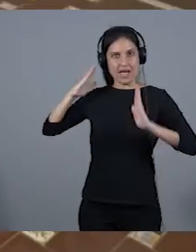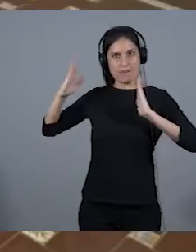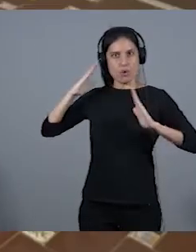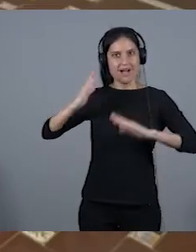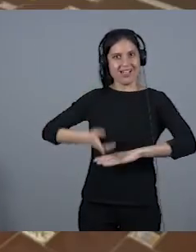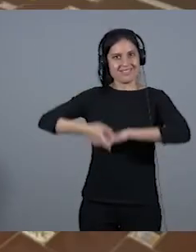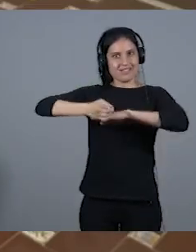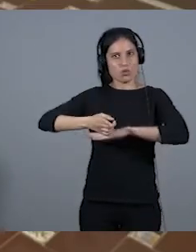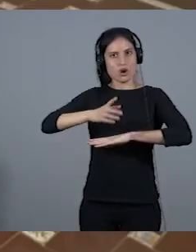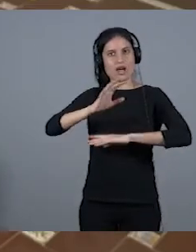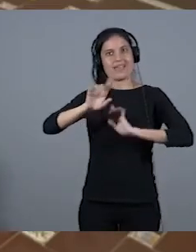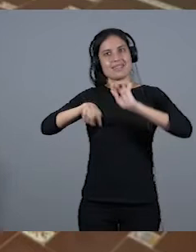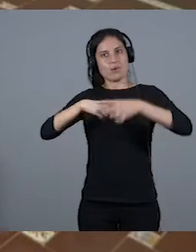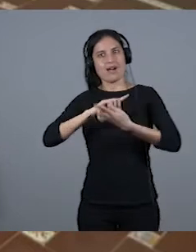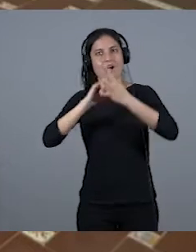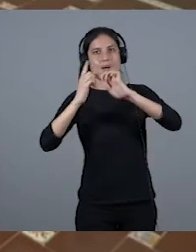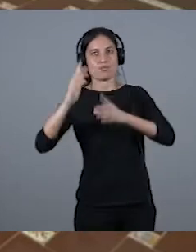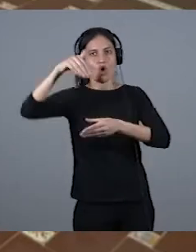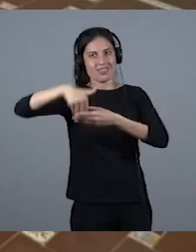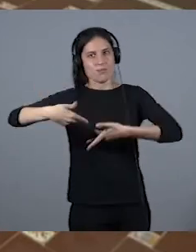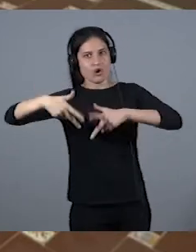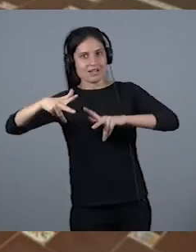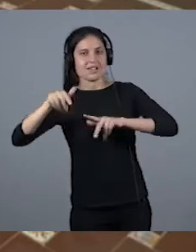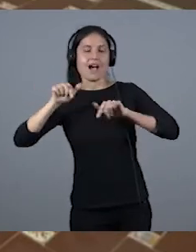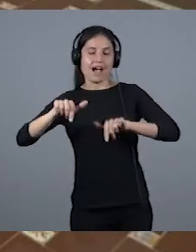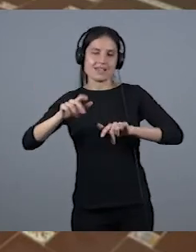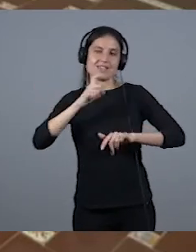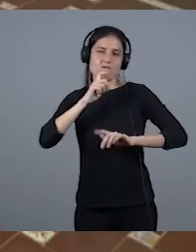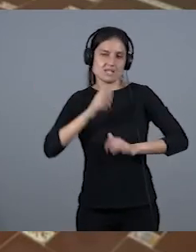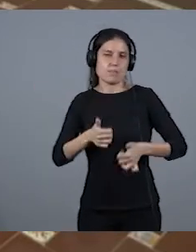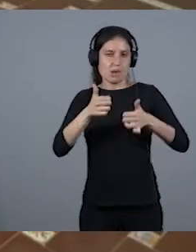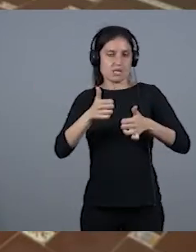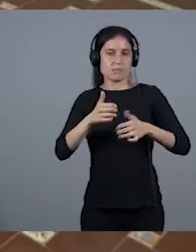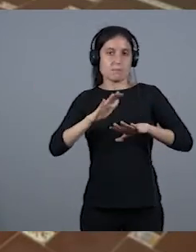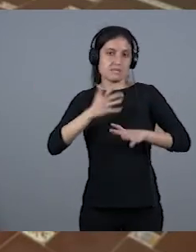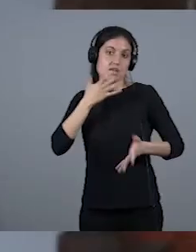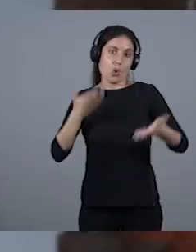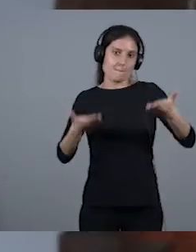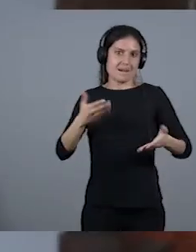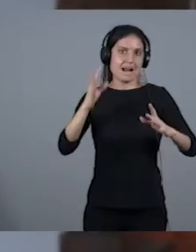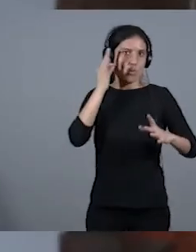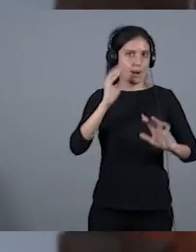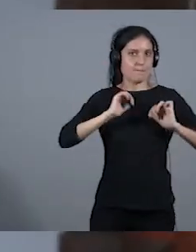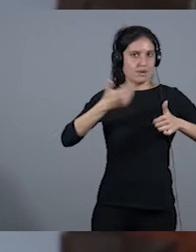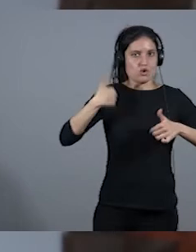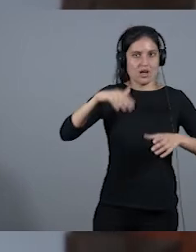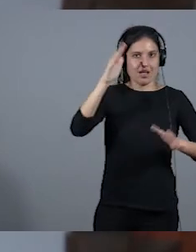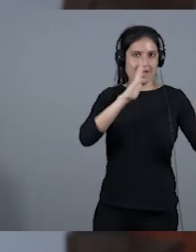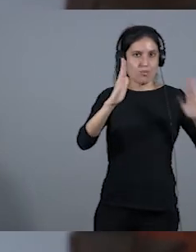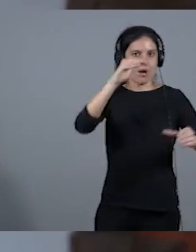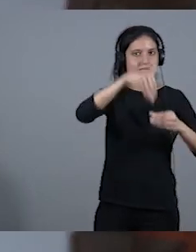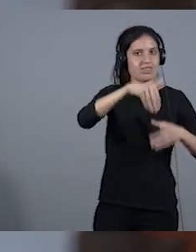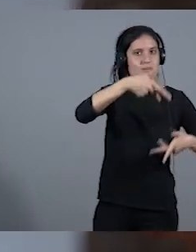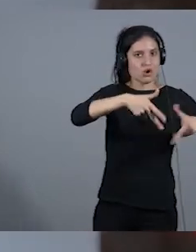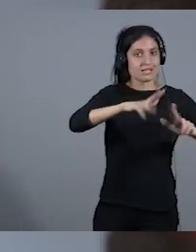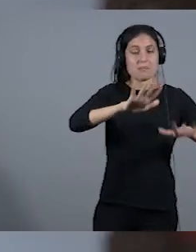pues han tenido que abrir un camino mucho más que las que empezamos ya en democracia, pero aún así seguimos encontrando ese tipo de problemas, de lo que decía Raquel, de que al final